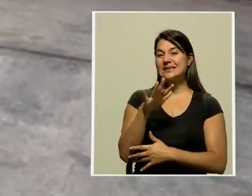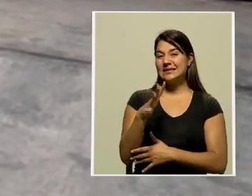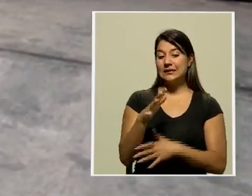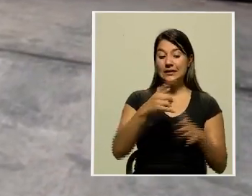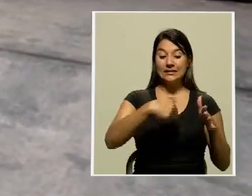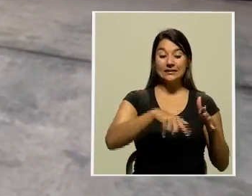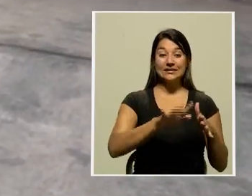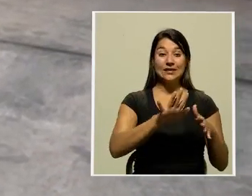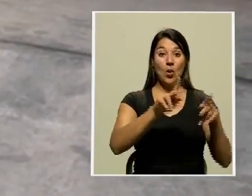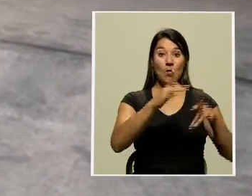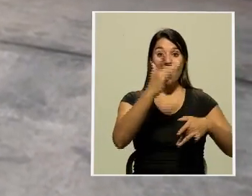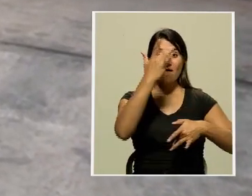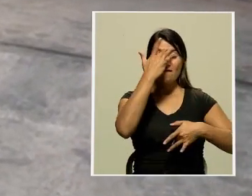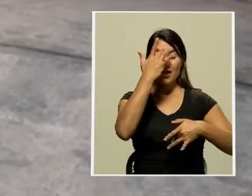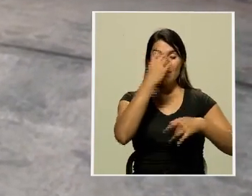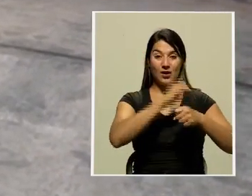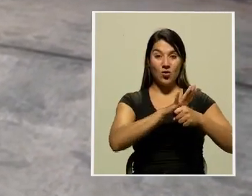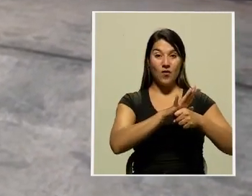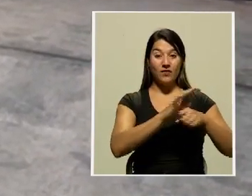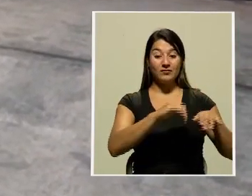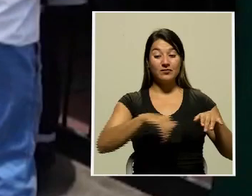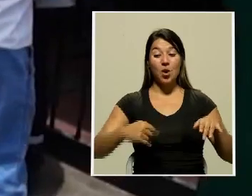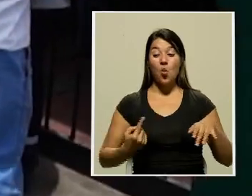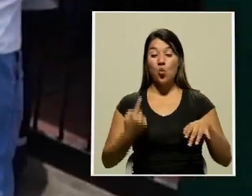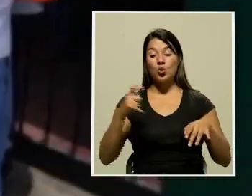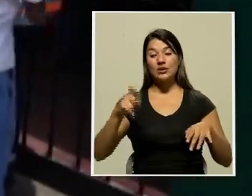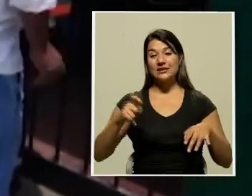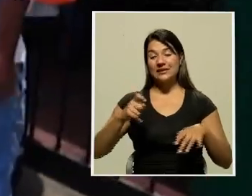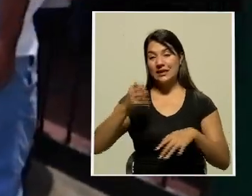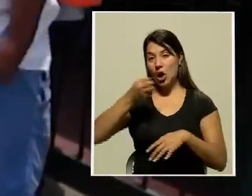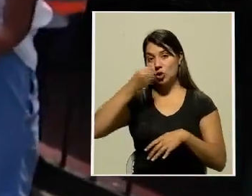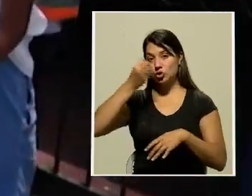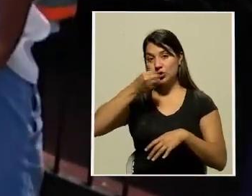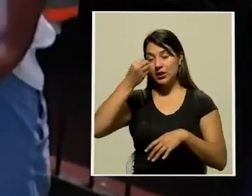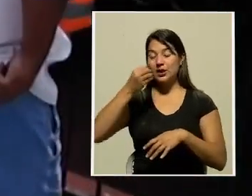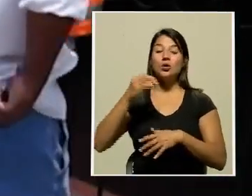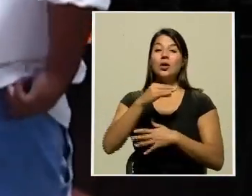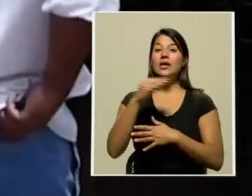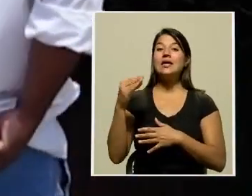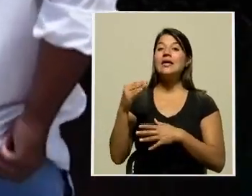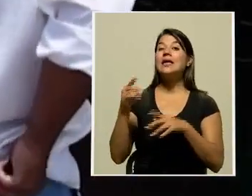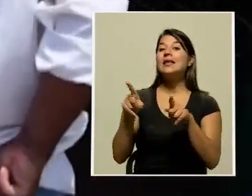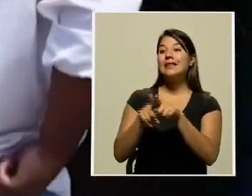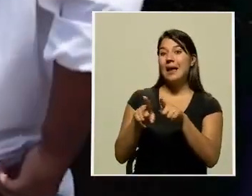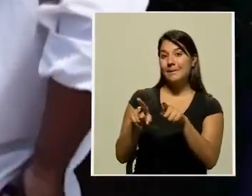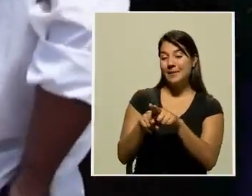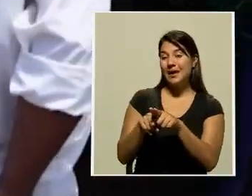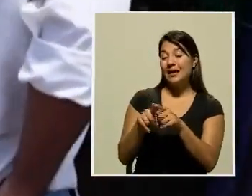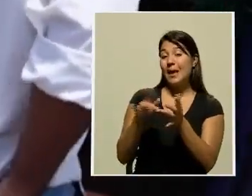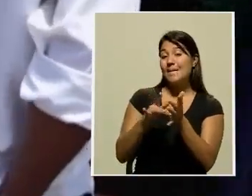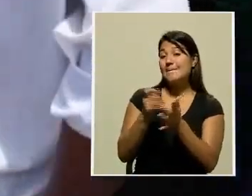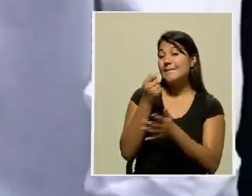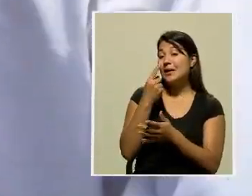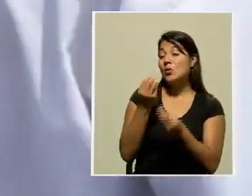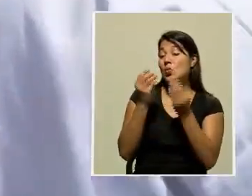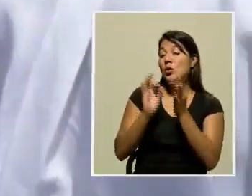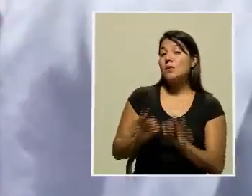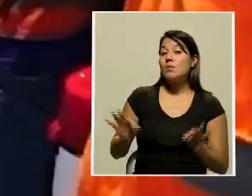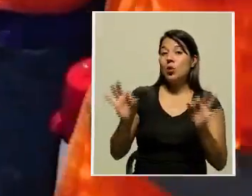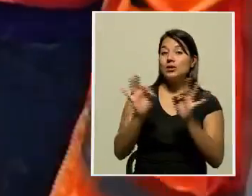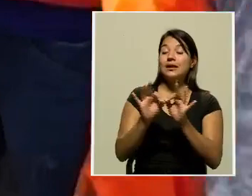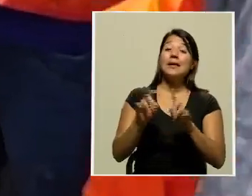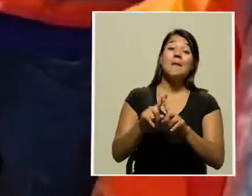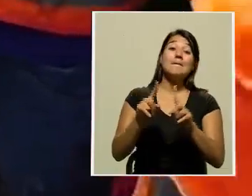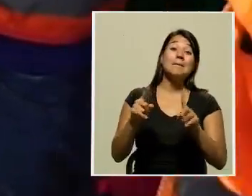cinco enfermos de COVID-19 requiere oxígeno y el recurso integra la lista de medicamentos considerados esenciales por el organismo. Pero el